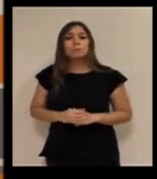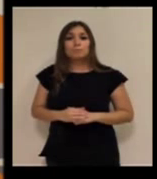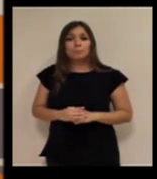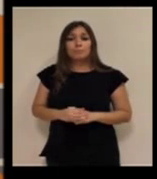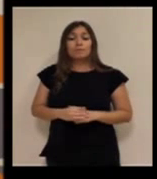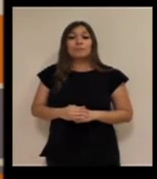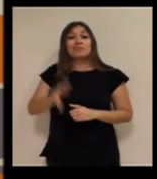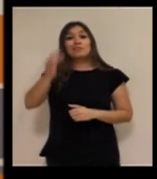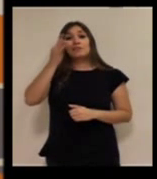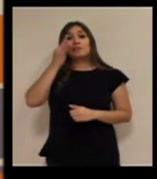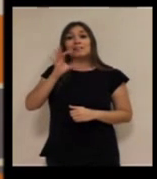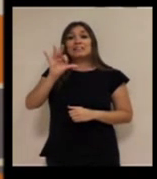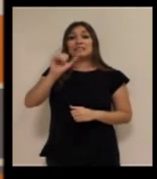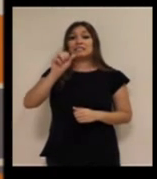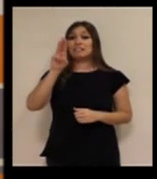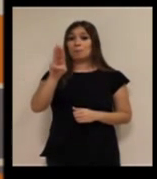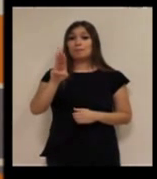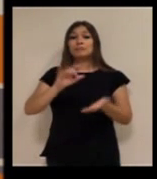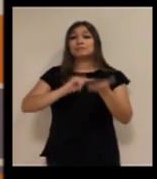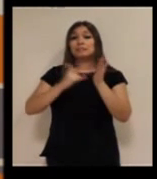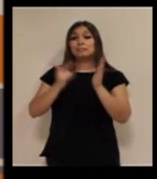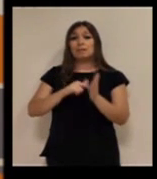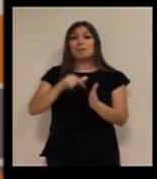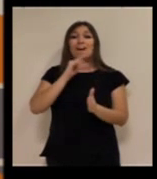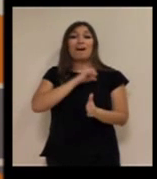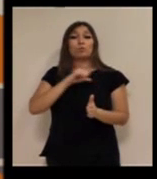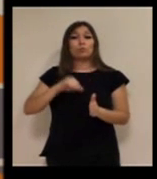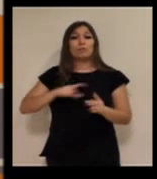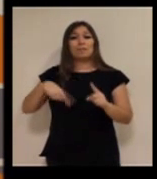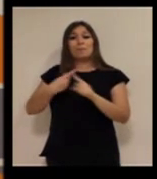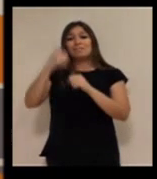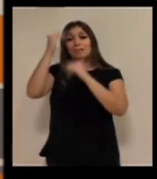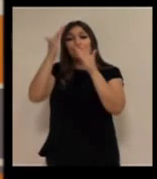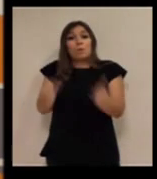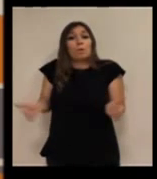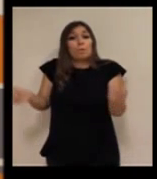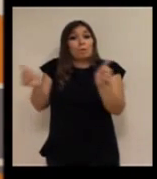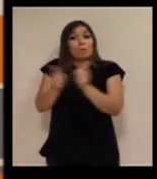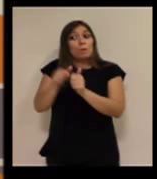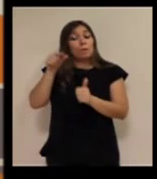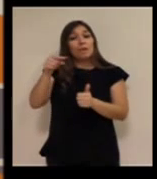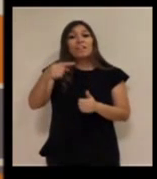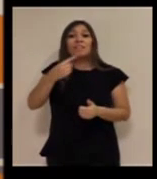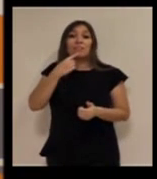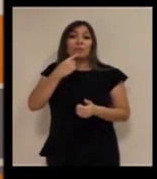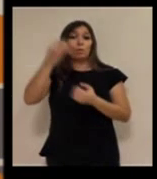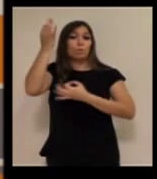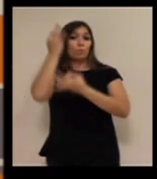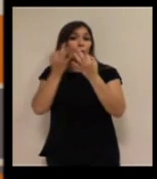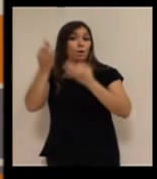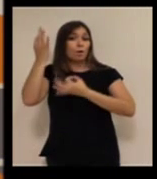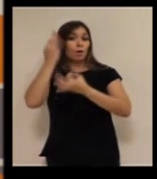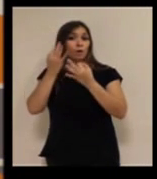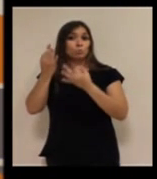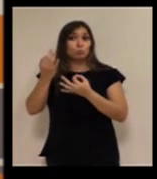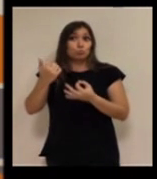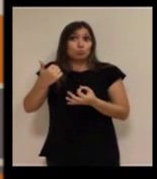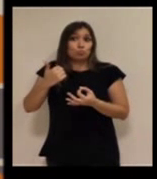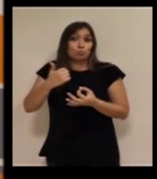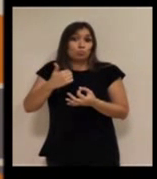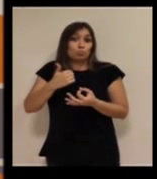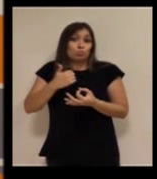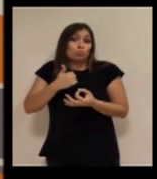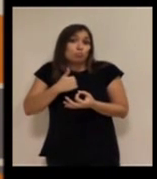Los beneficiarios del SAT, del sistema de autonomía y atención a la dependencia, según los datos que he podido